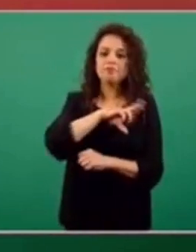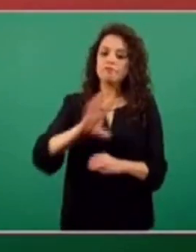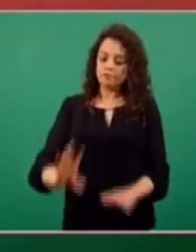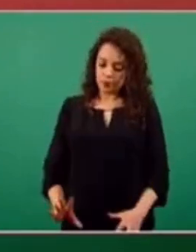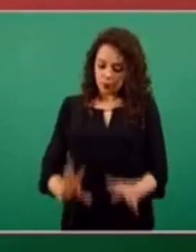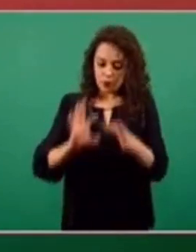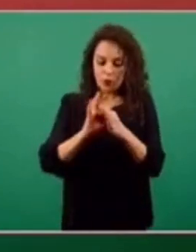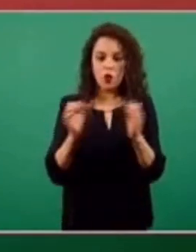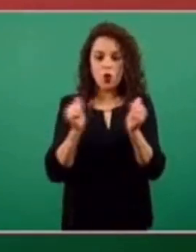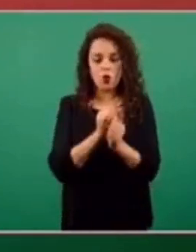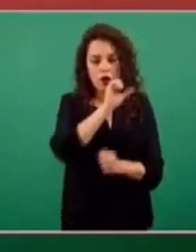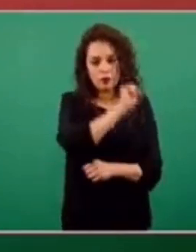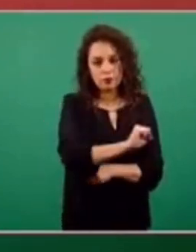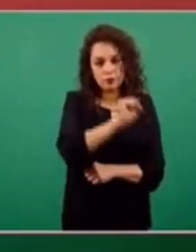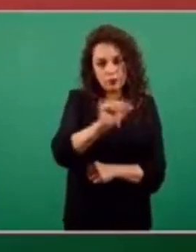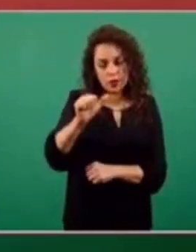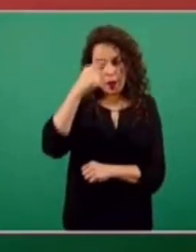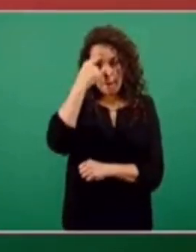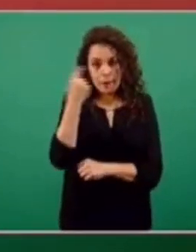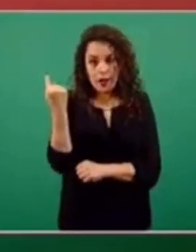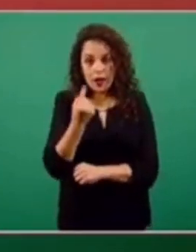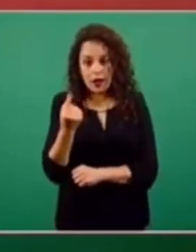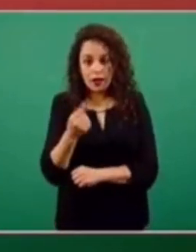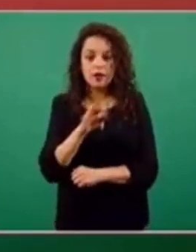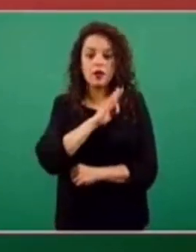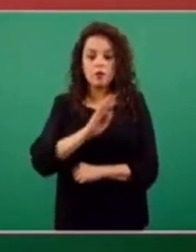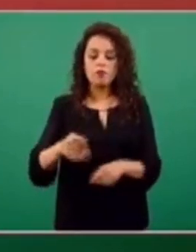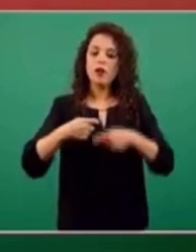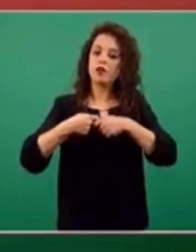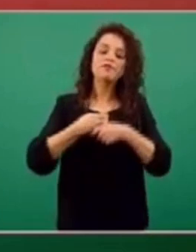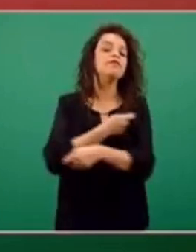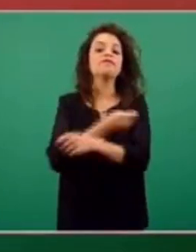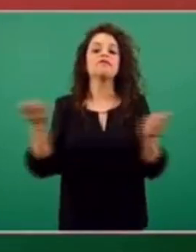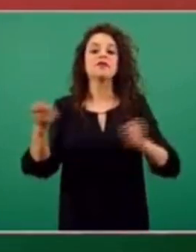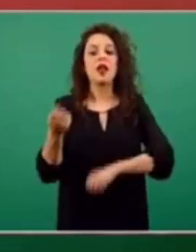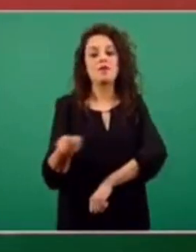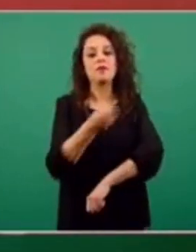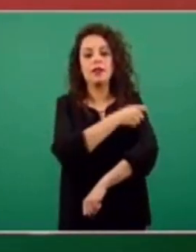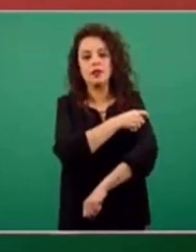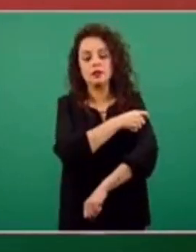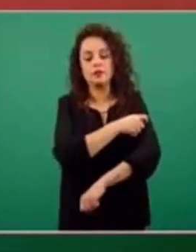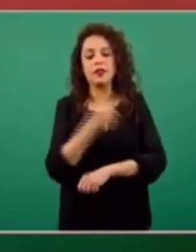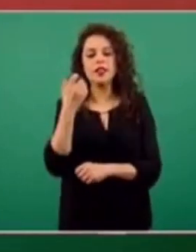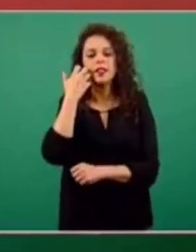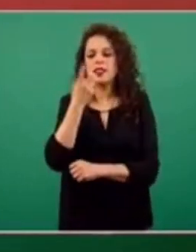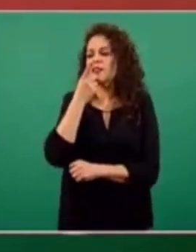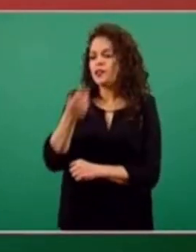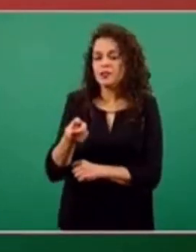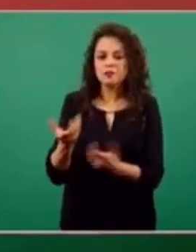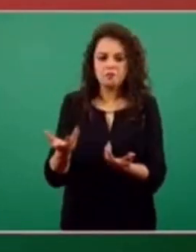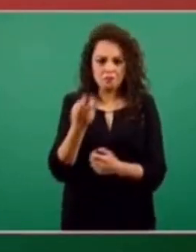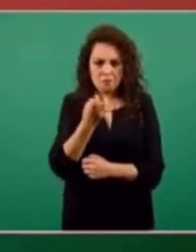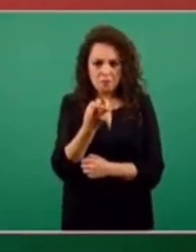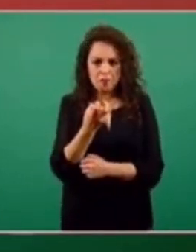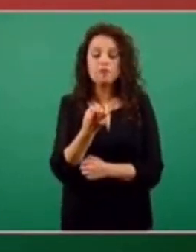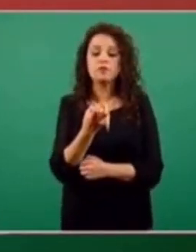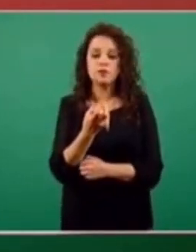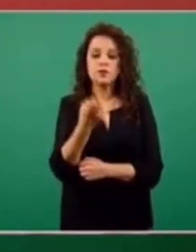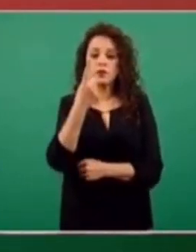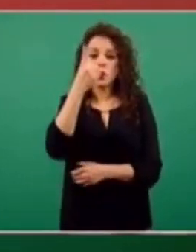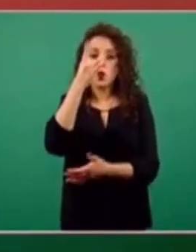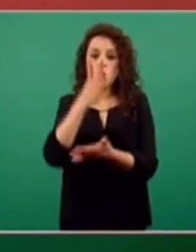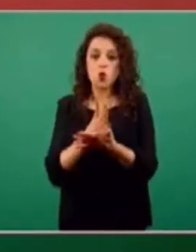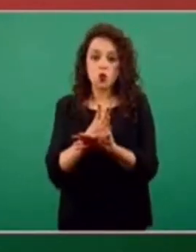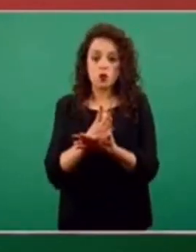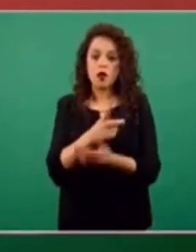Salud para lograr la política de vacunación. Es decir, esta sería la condición en la que